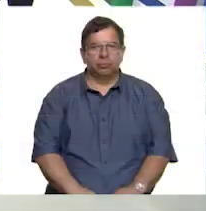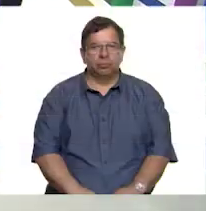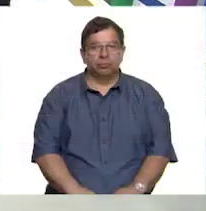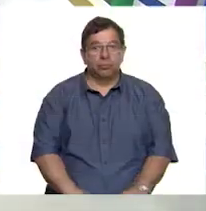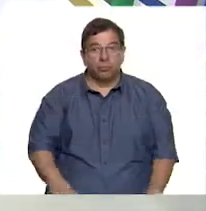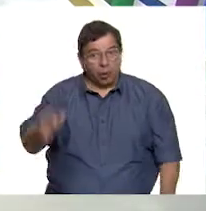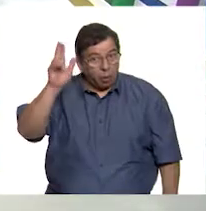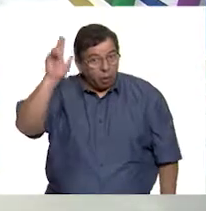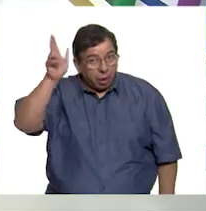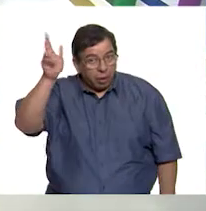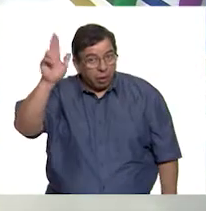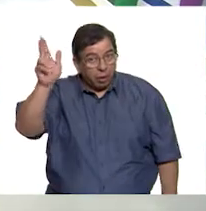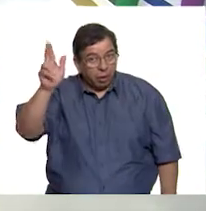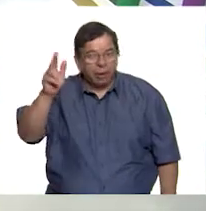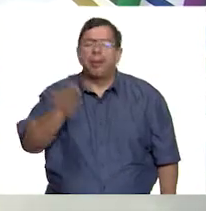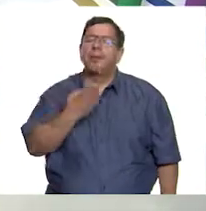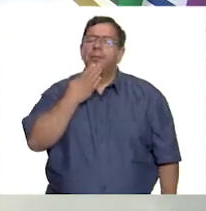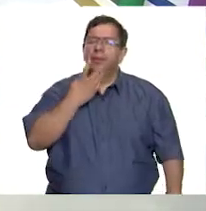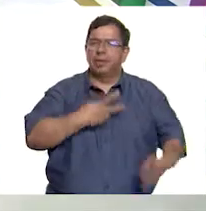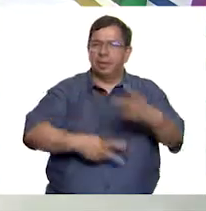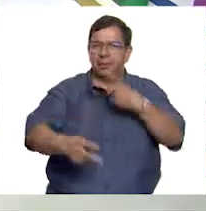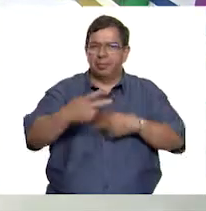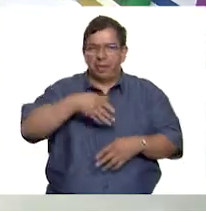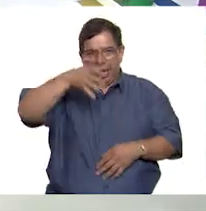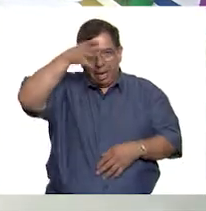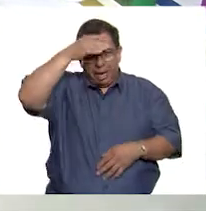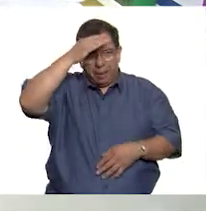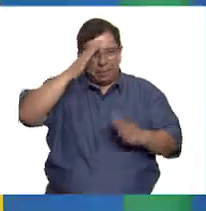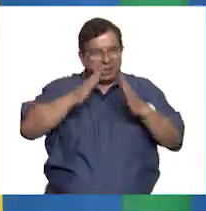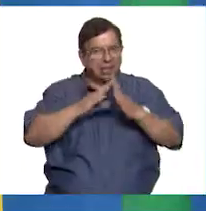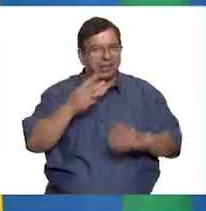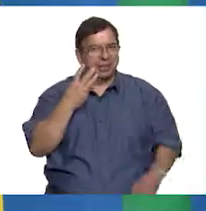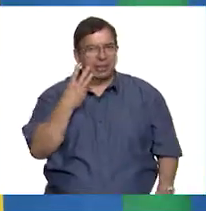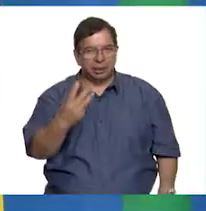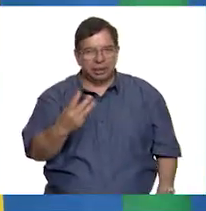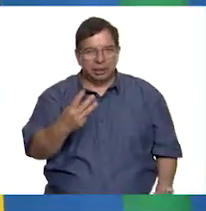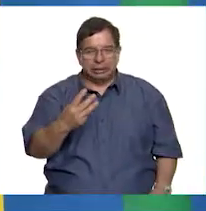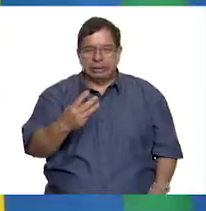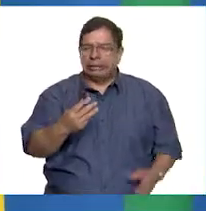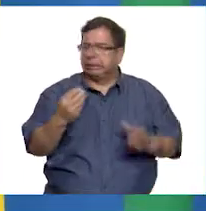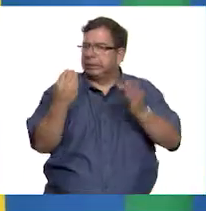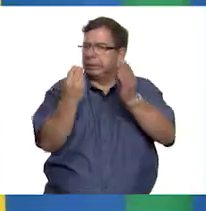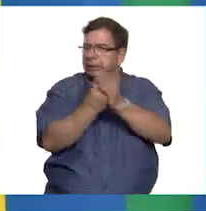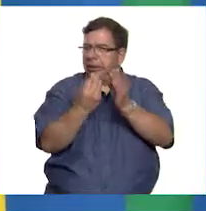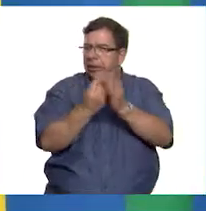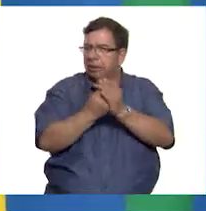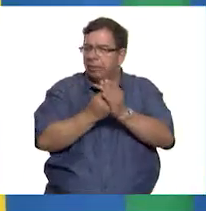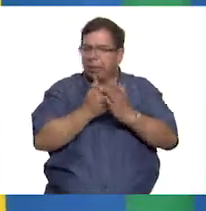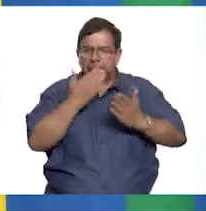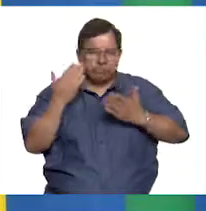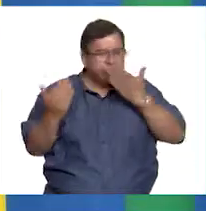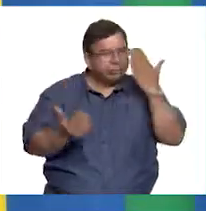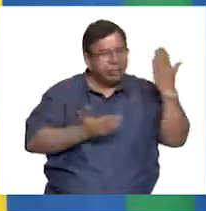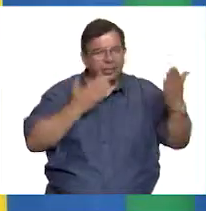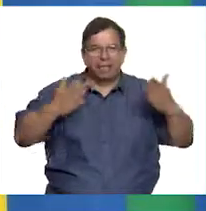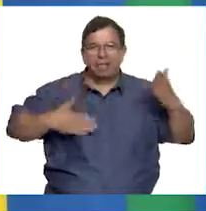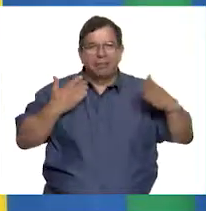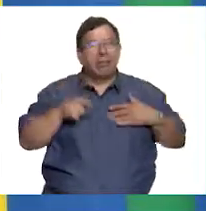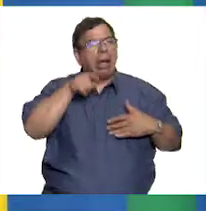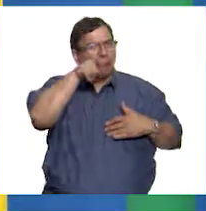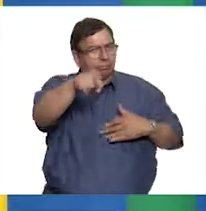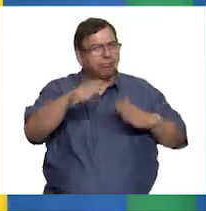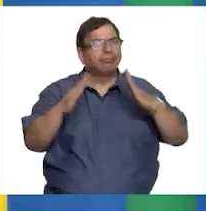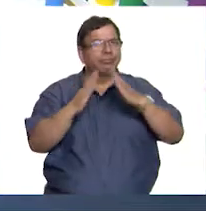¡Hola, hola! Les damos la bienvenida a Aprende en Casa 3, un espacio para poder estudiar y divertirnos desde nuestros